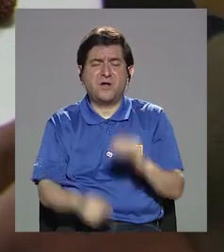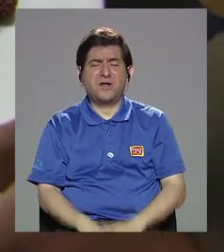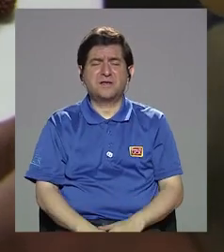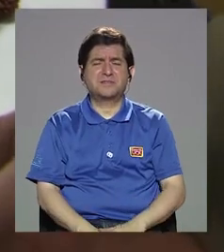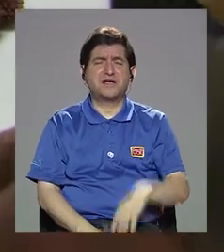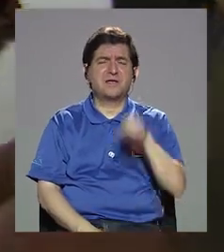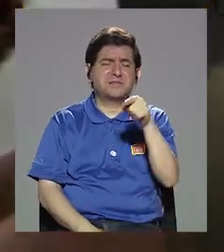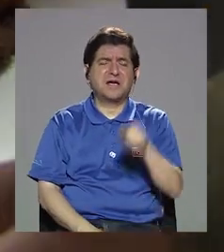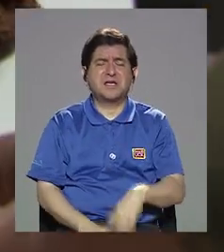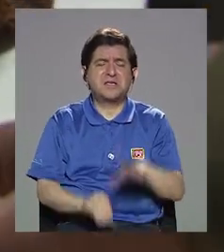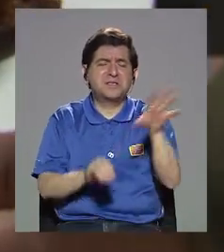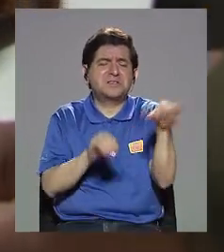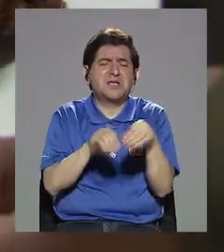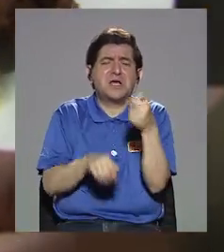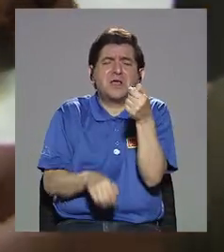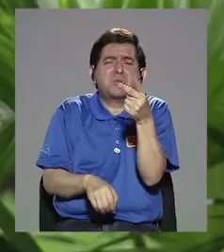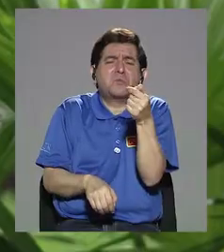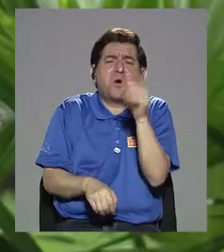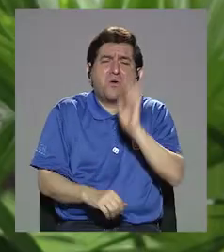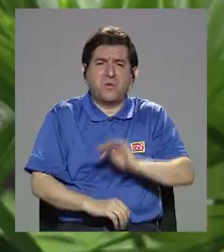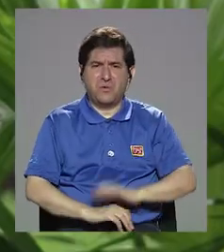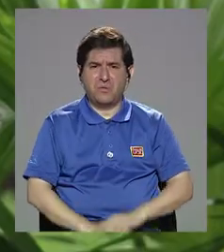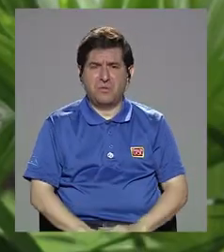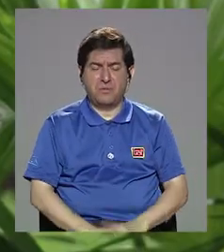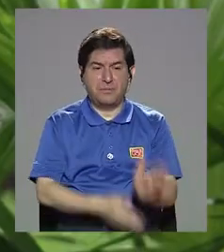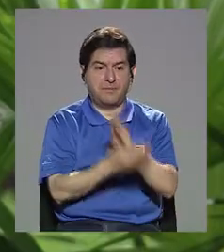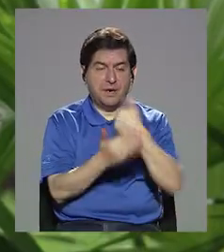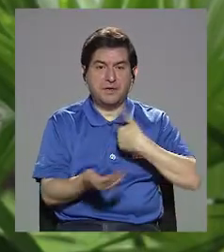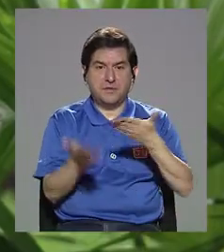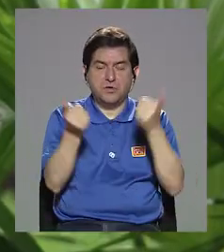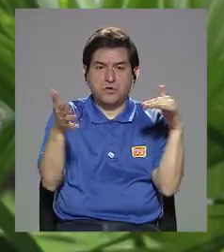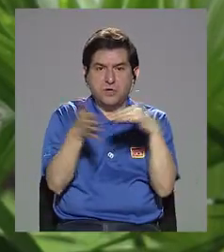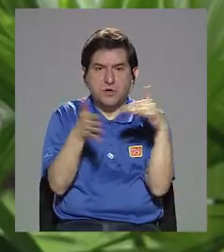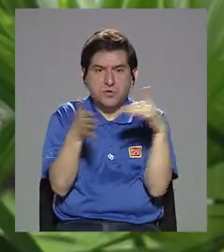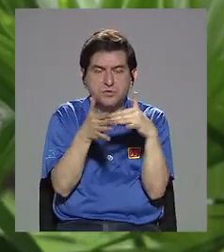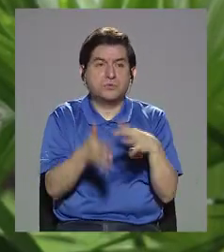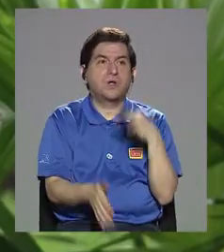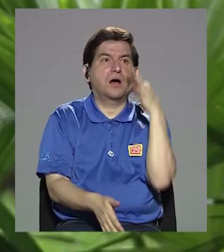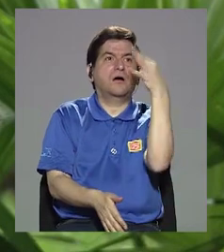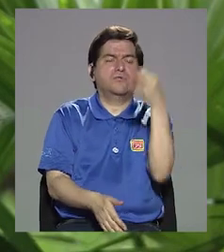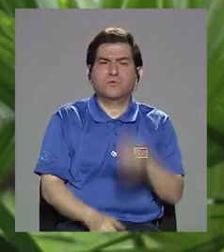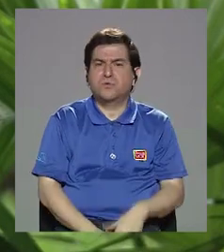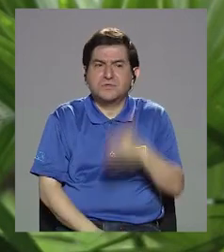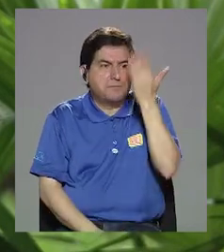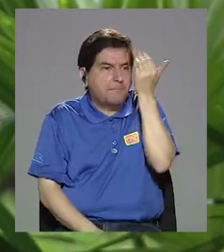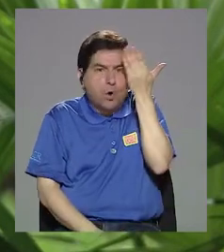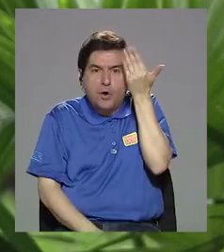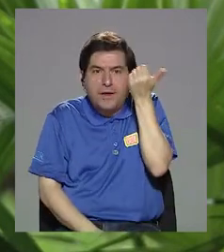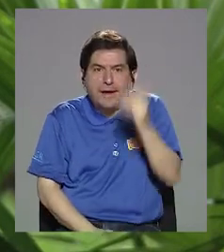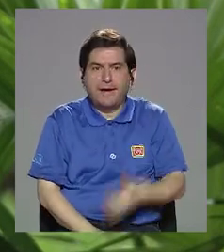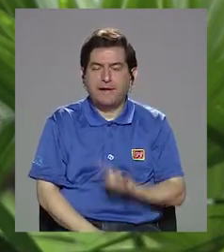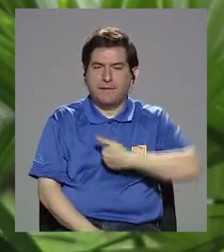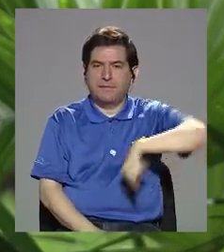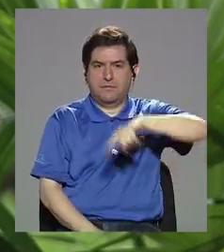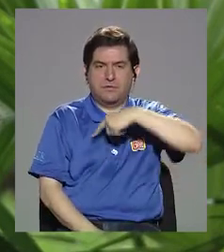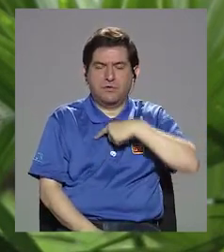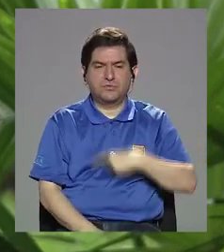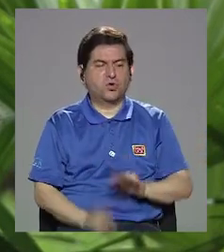a la par. Yo, parte de lo que quiero estudiar en este futuro, por qué estamos